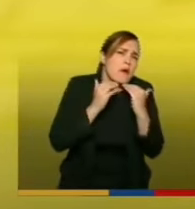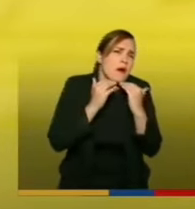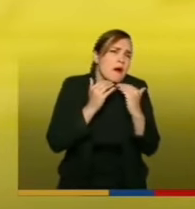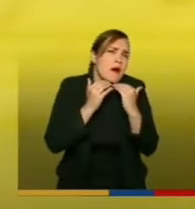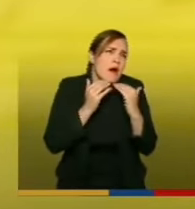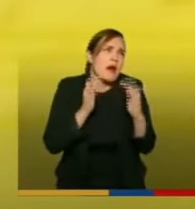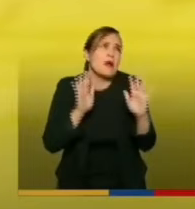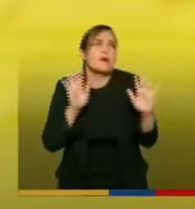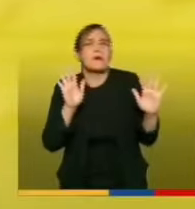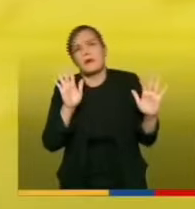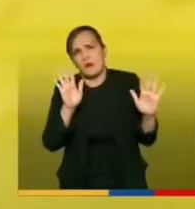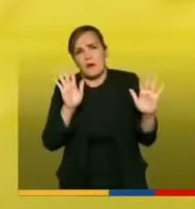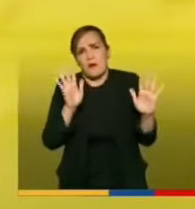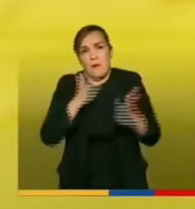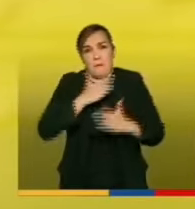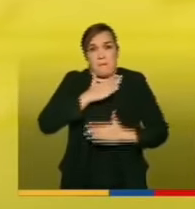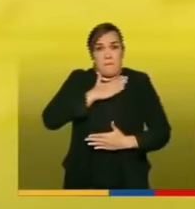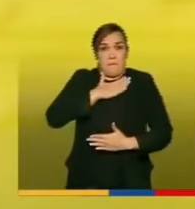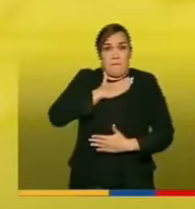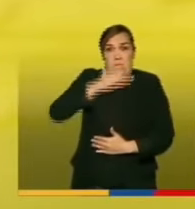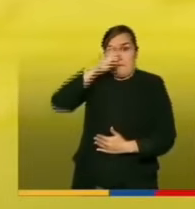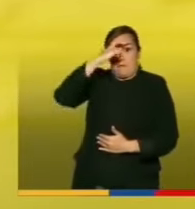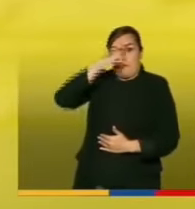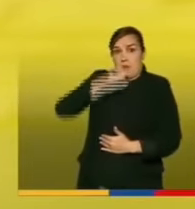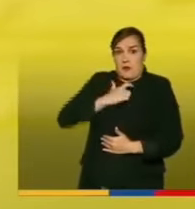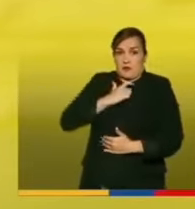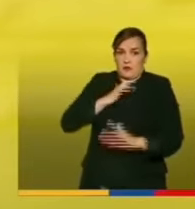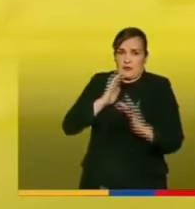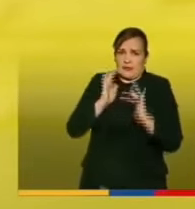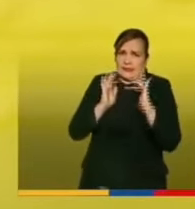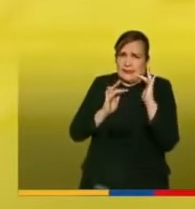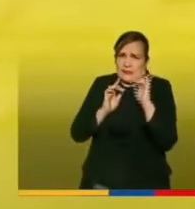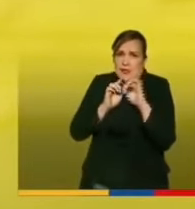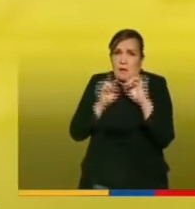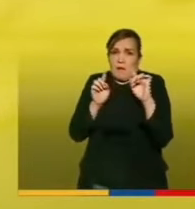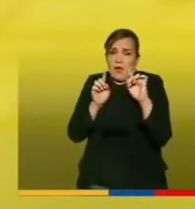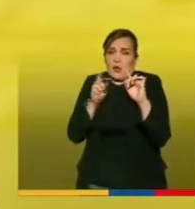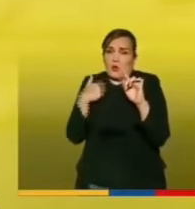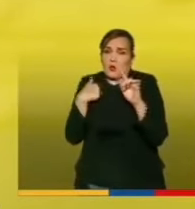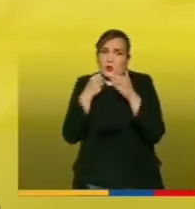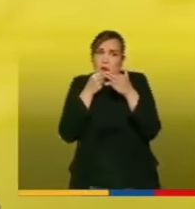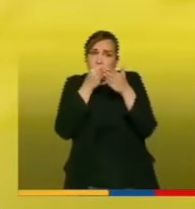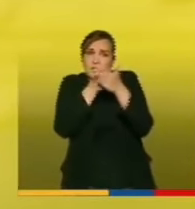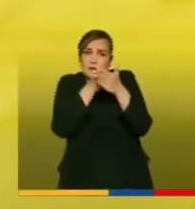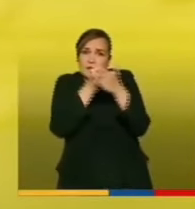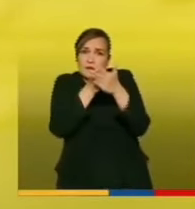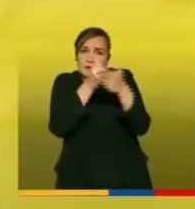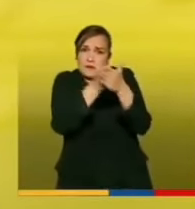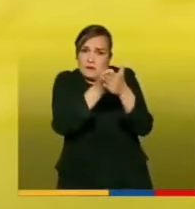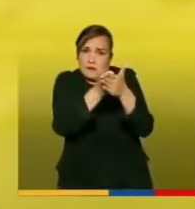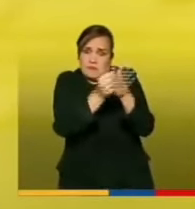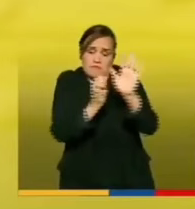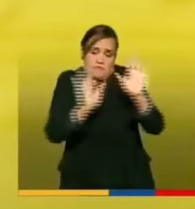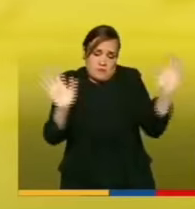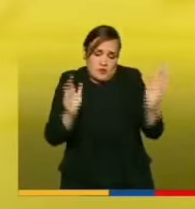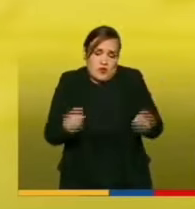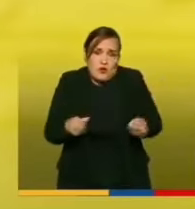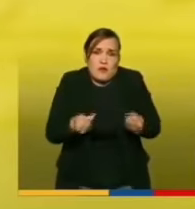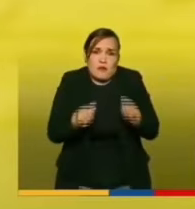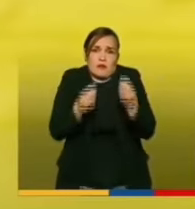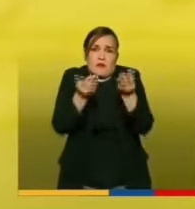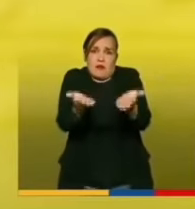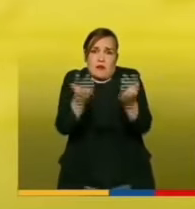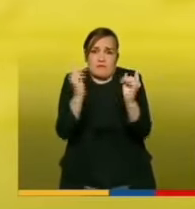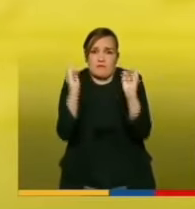El desafuero de mi parte, insistir en el tema, lo dejo, a pesar de poder